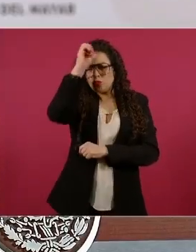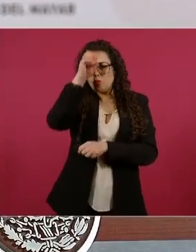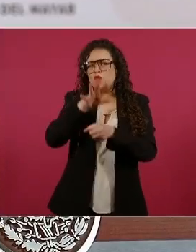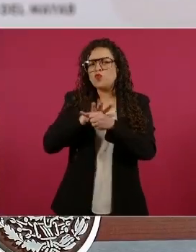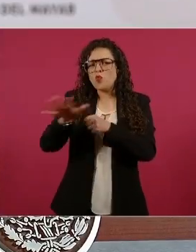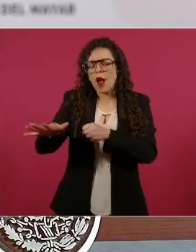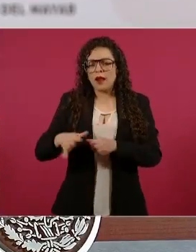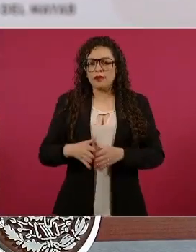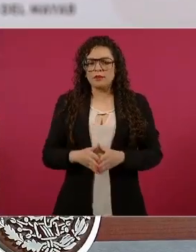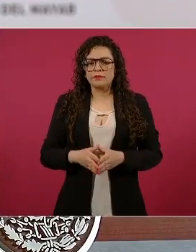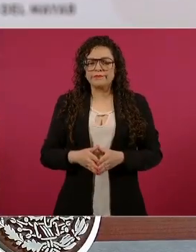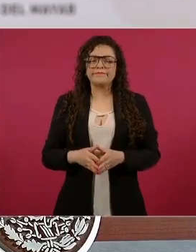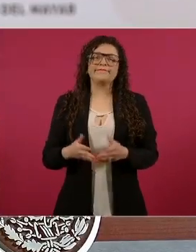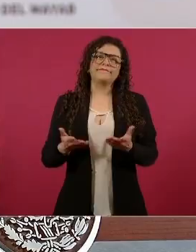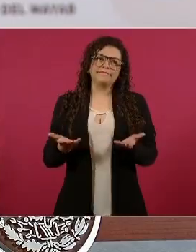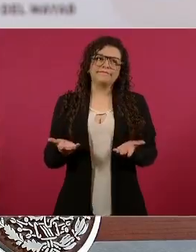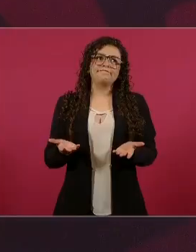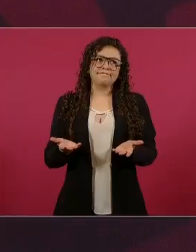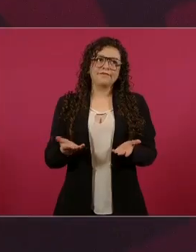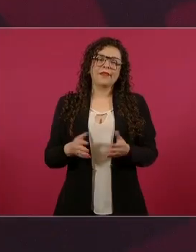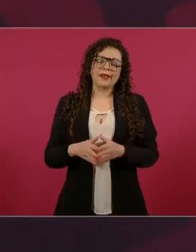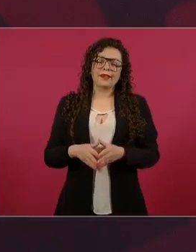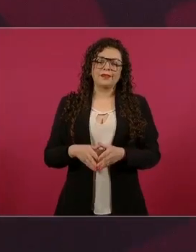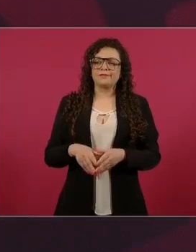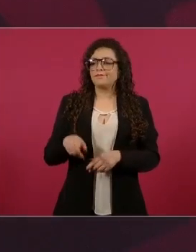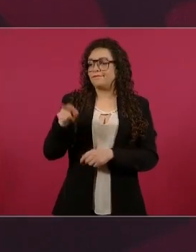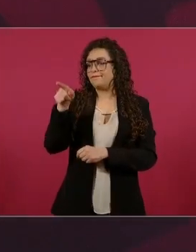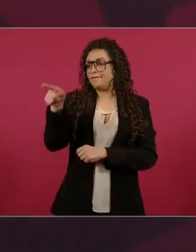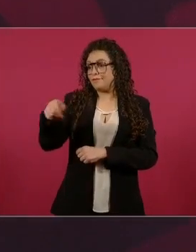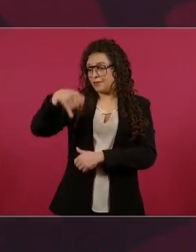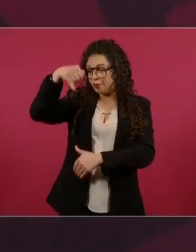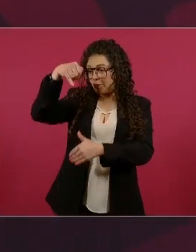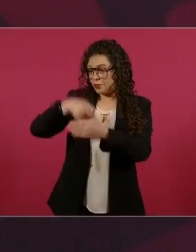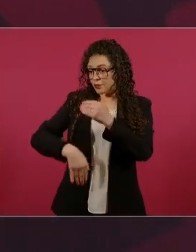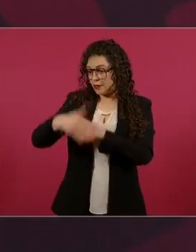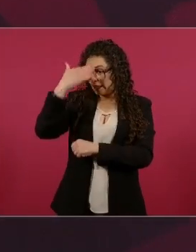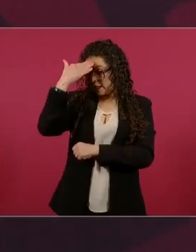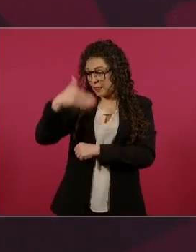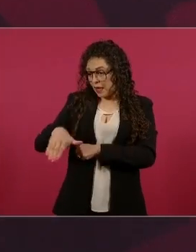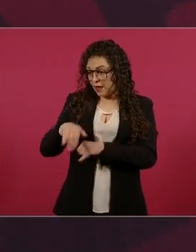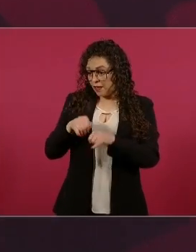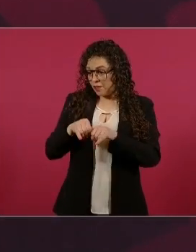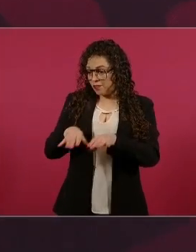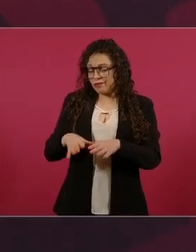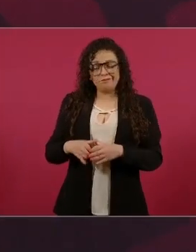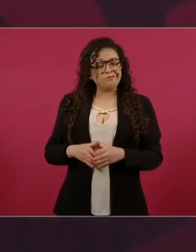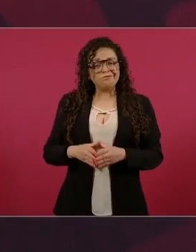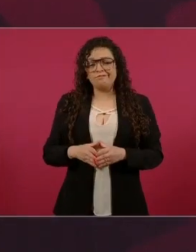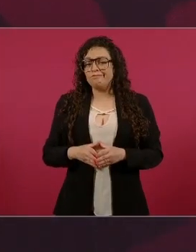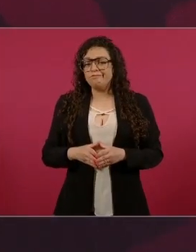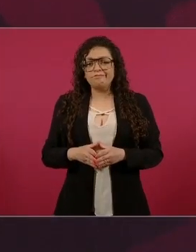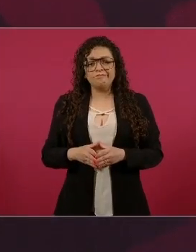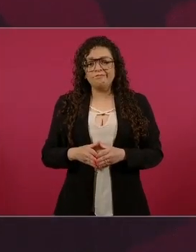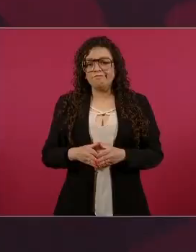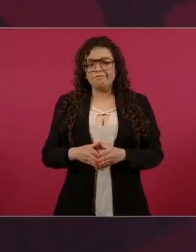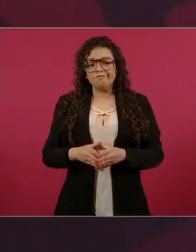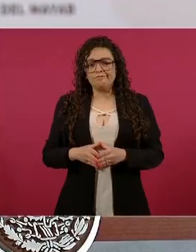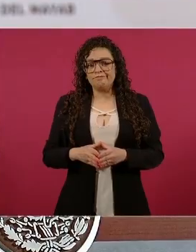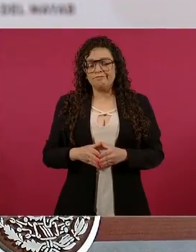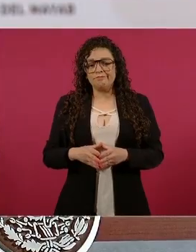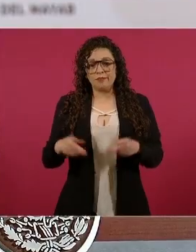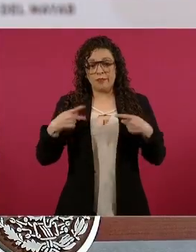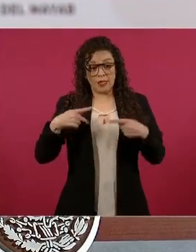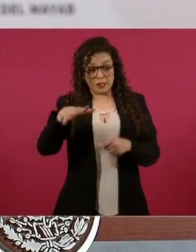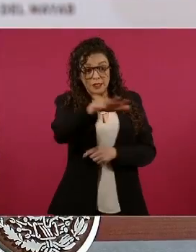Y ya la gente lo sabe, la gente sabe que